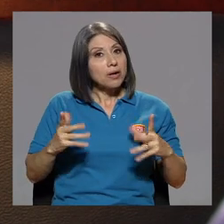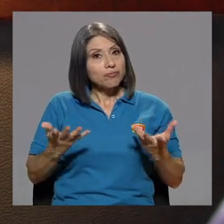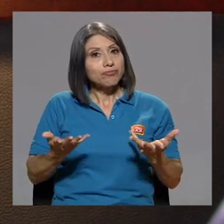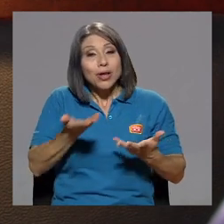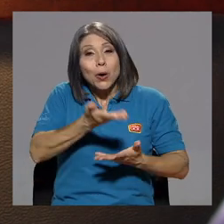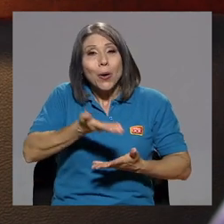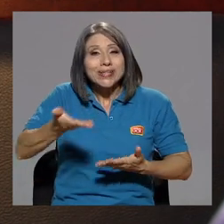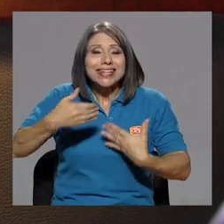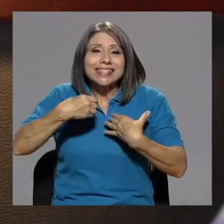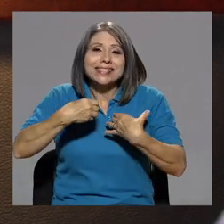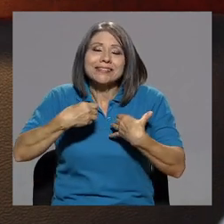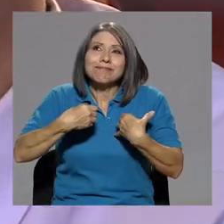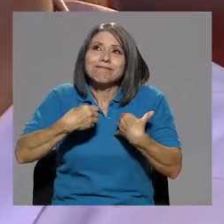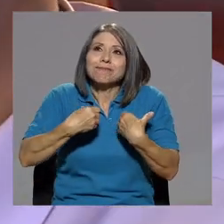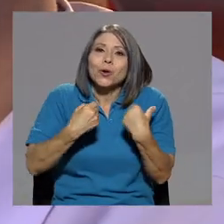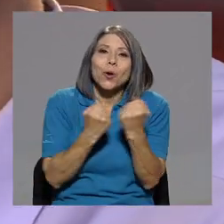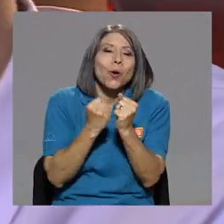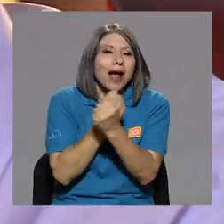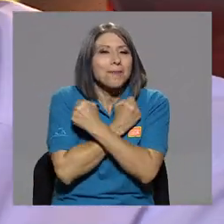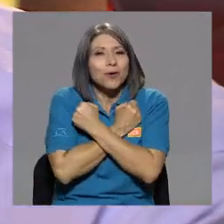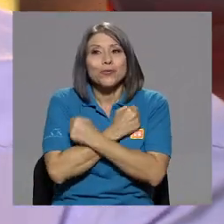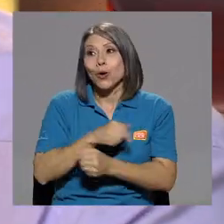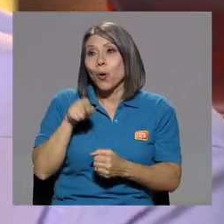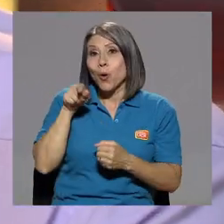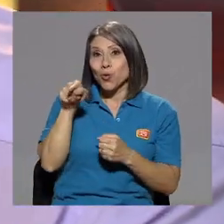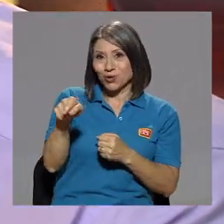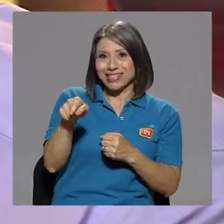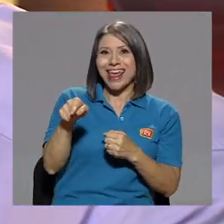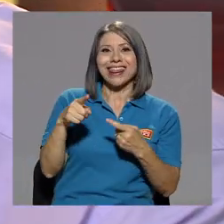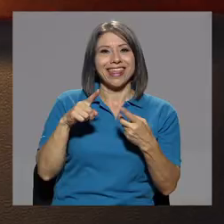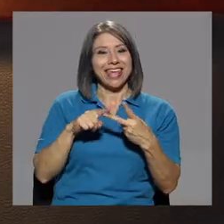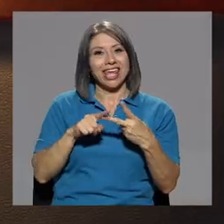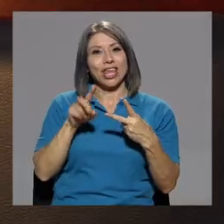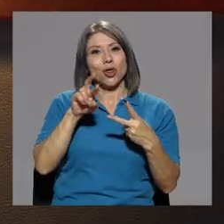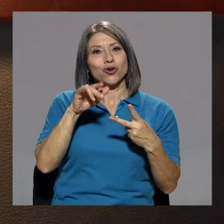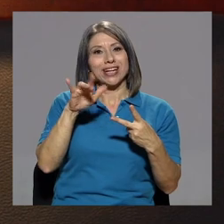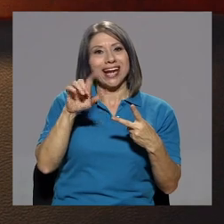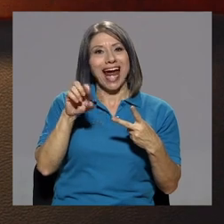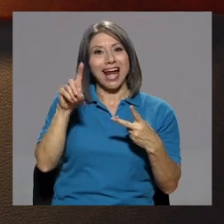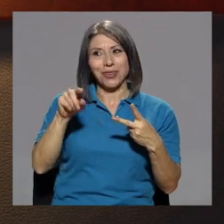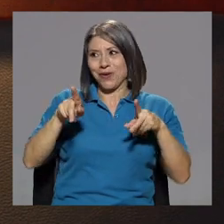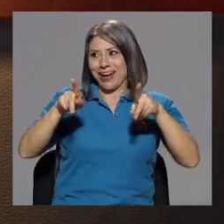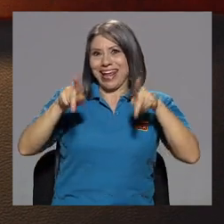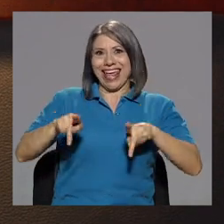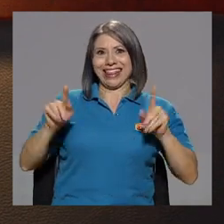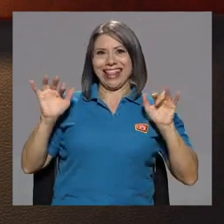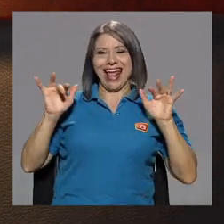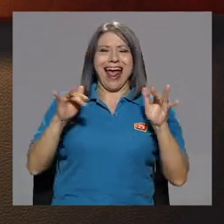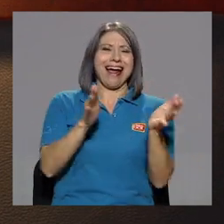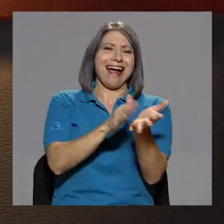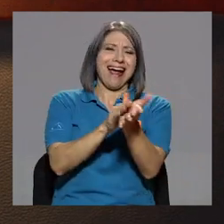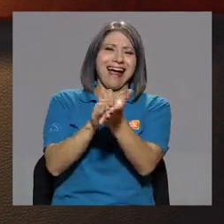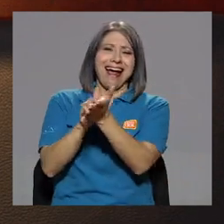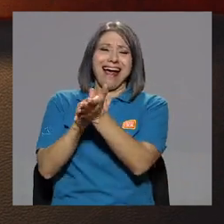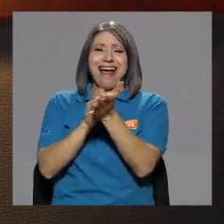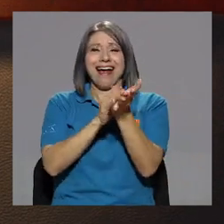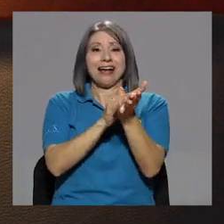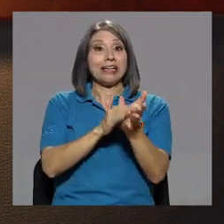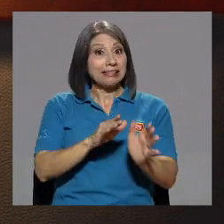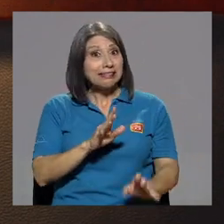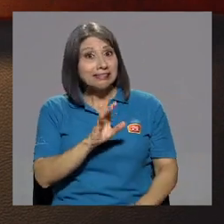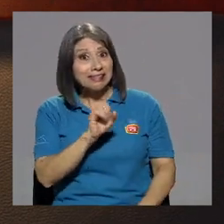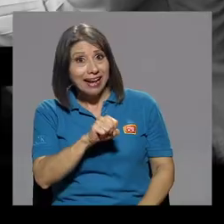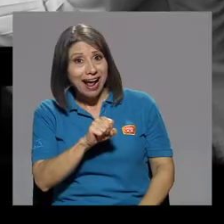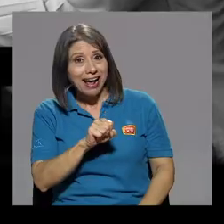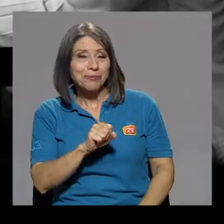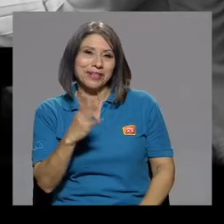que se hacen con amor, ¿verdad? Usted, don Ricardo, de los más aplaudidos, por cierto. ¿Será? Bueno, gracias a